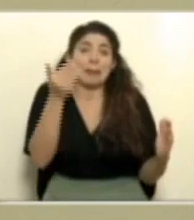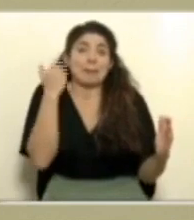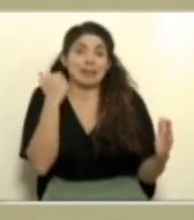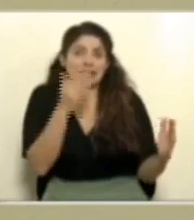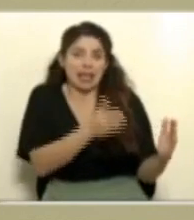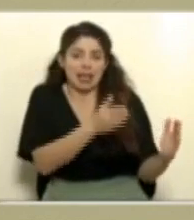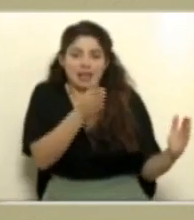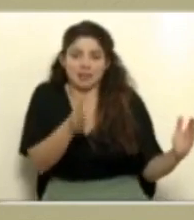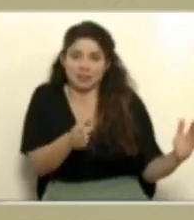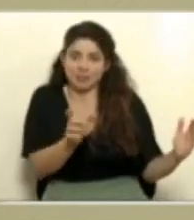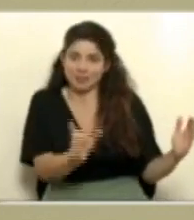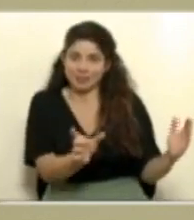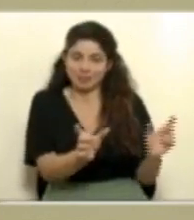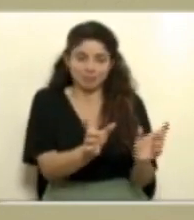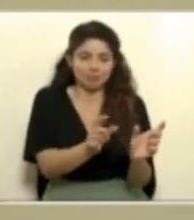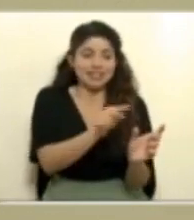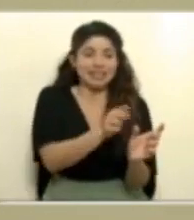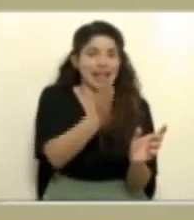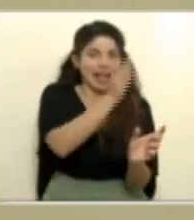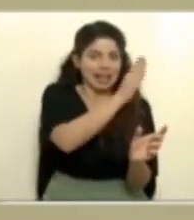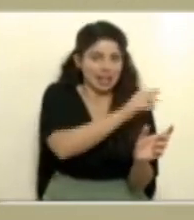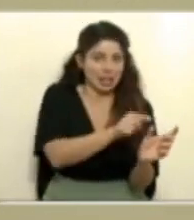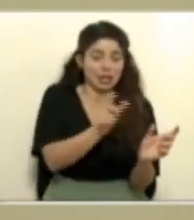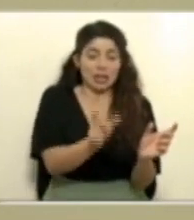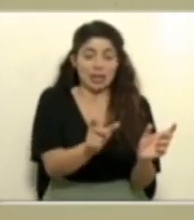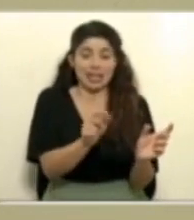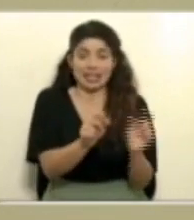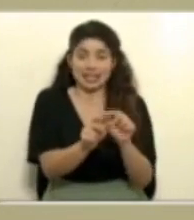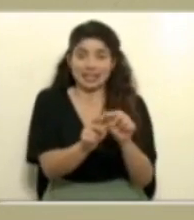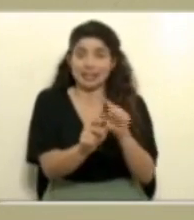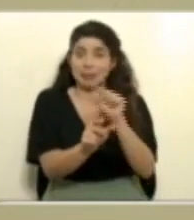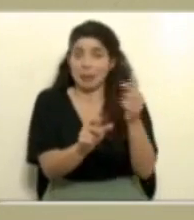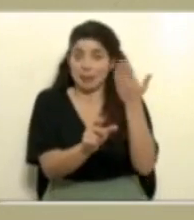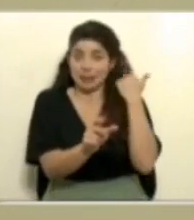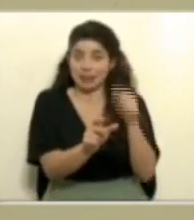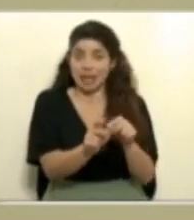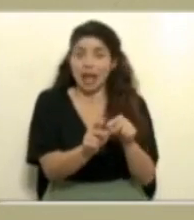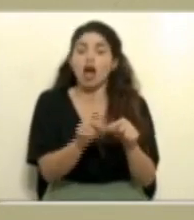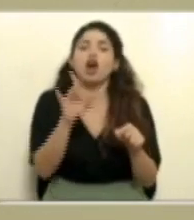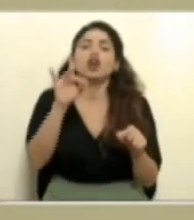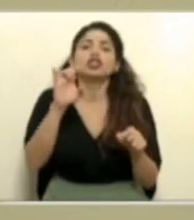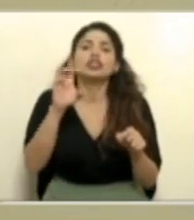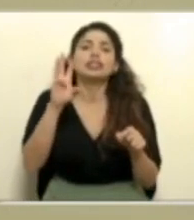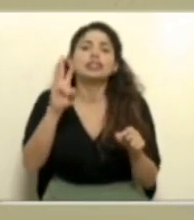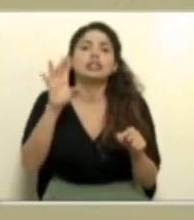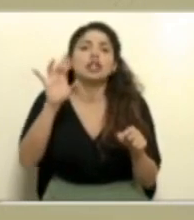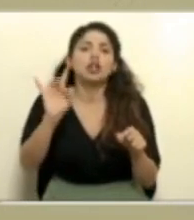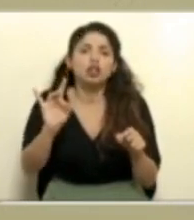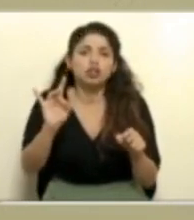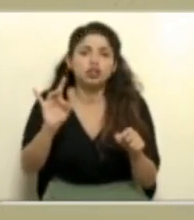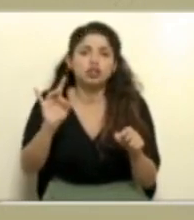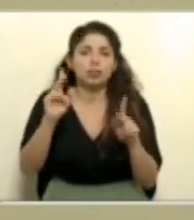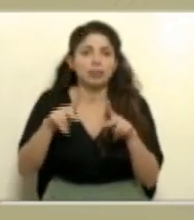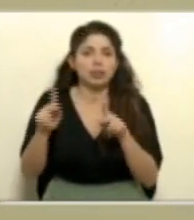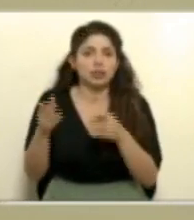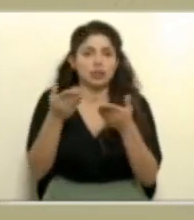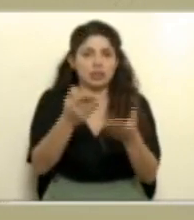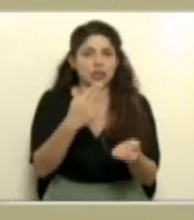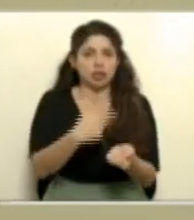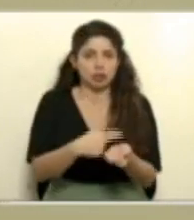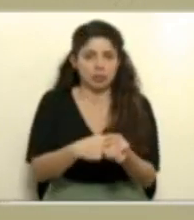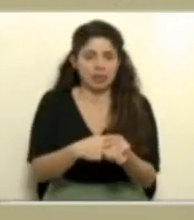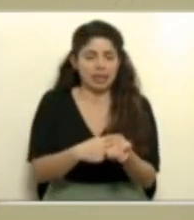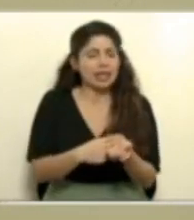justo la semana anterior, tuvimos 868 casos ingresados. O sea,